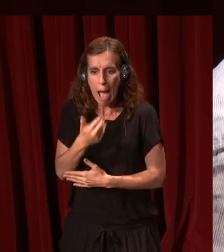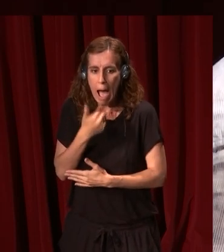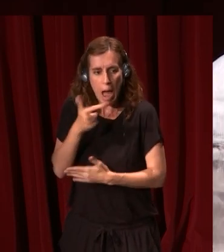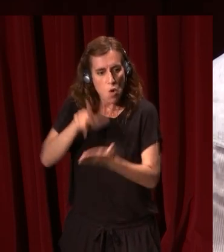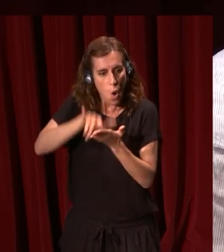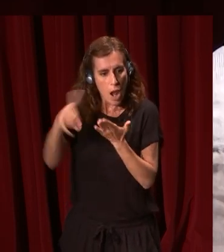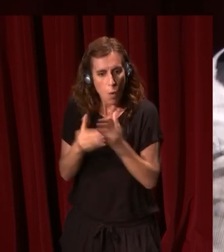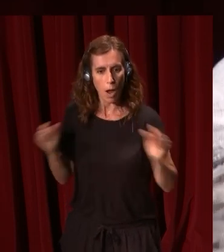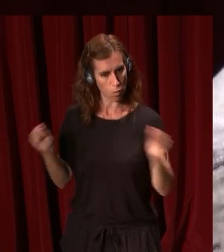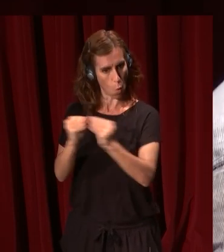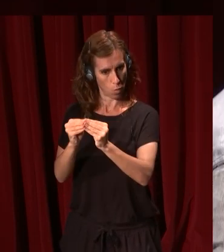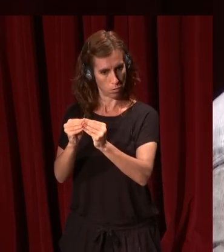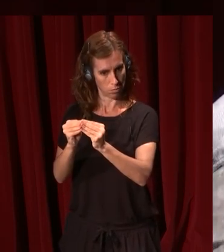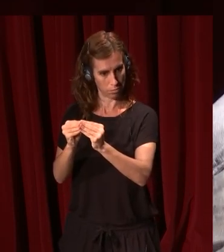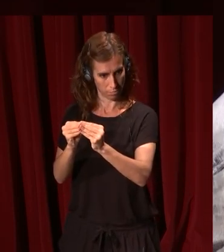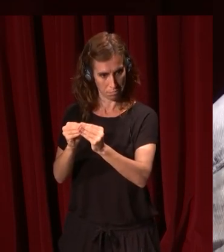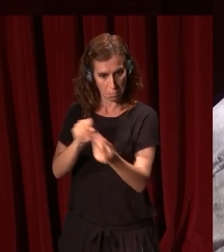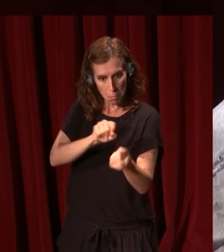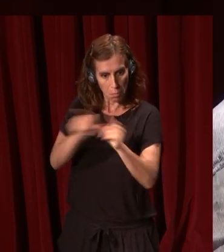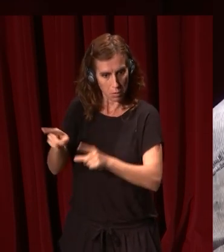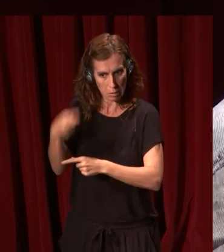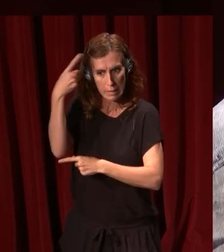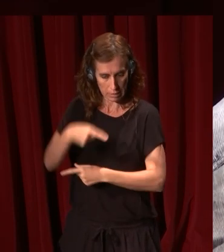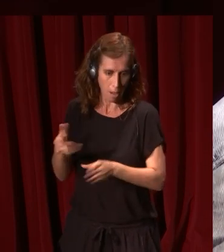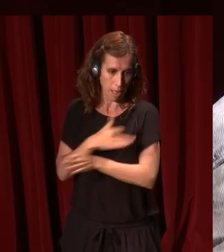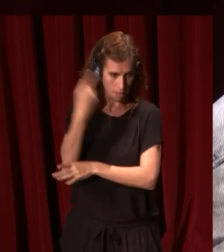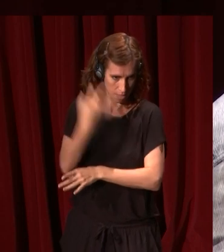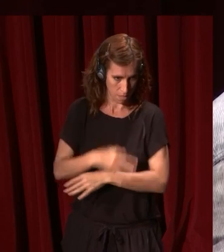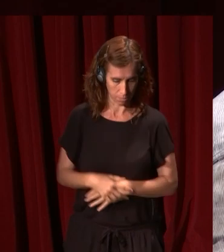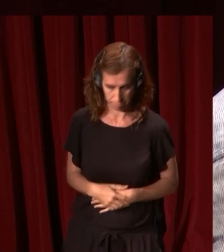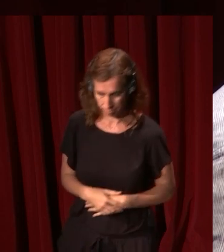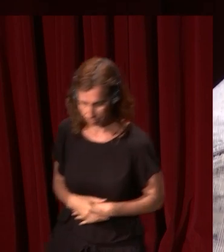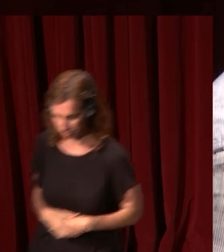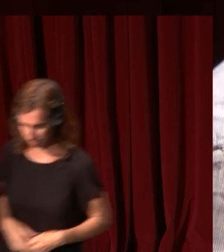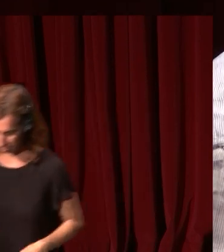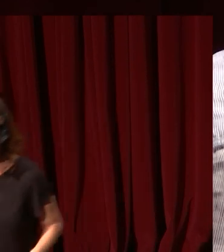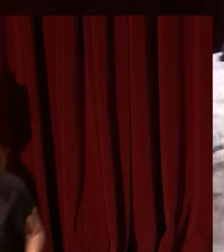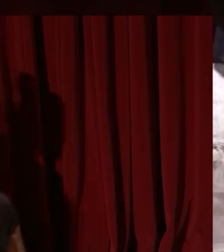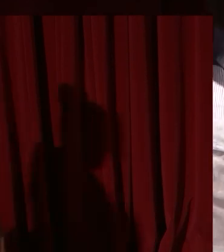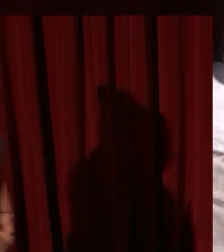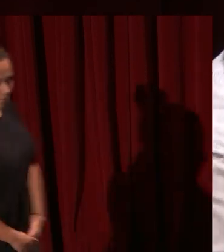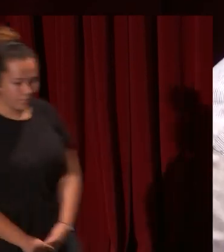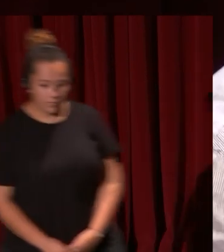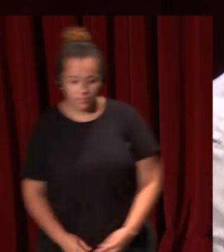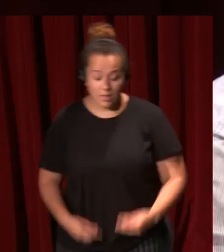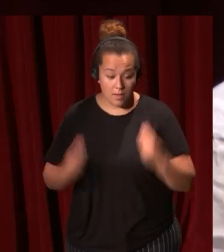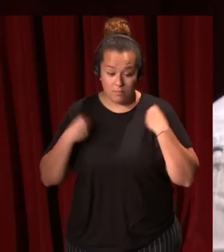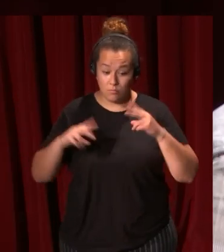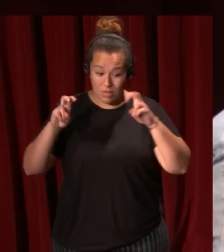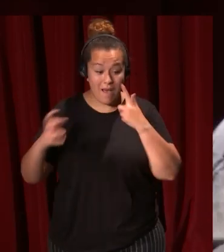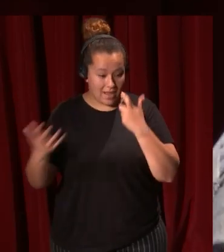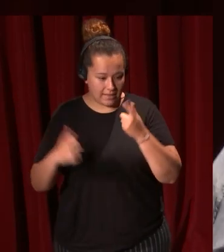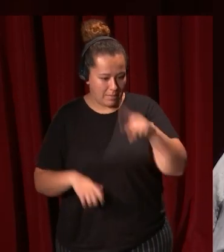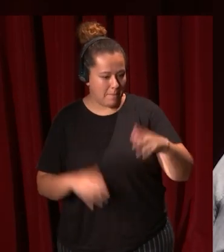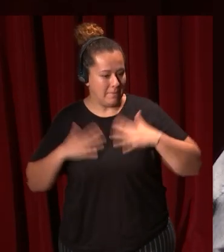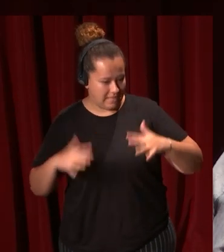un lenguaje común y que esa similitud hay que tenerla en cuenta también. Bueno, lo mismo pasa con el arte que con la vestimenta. Esta gente viste de manera muy